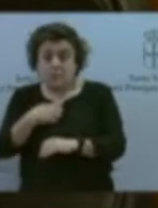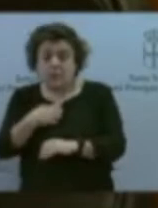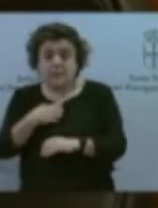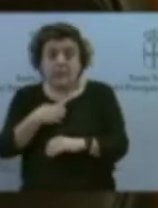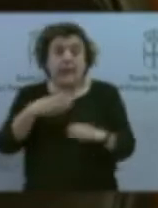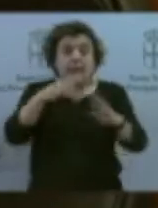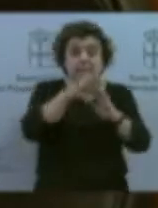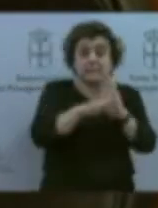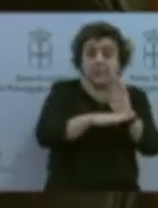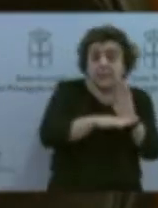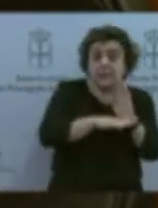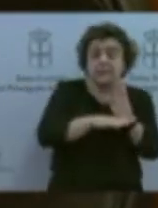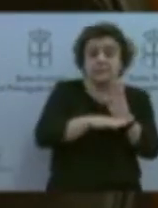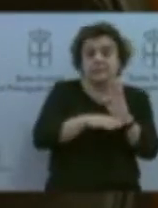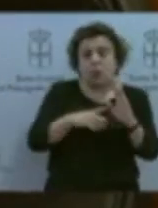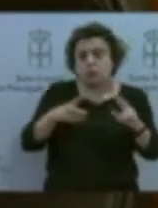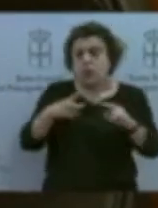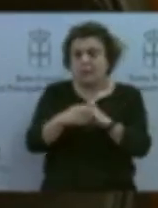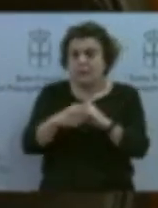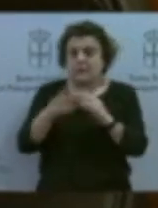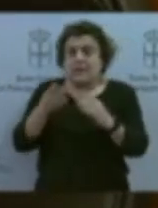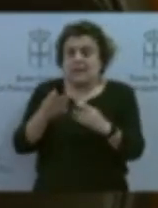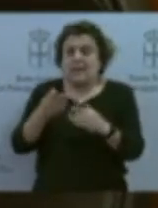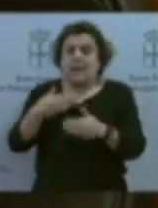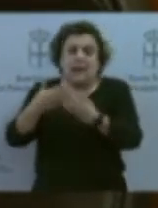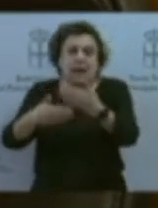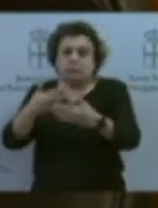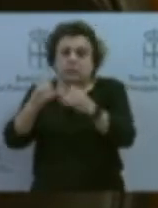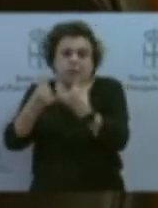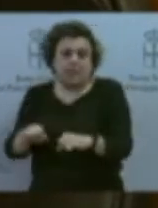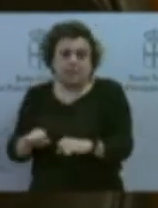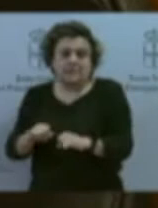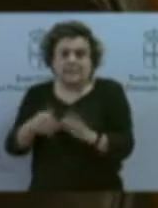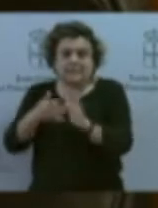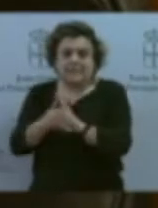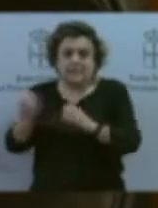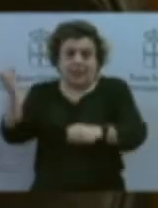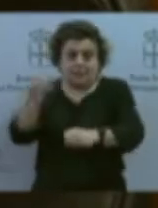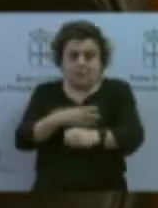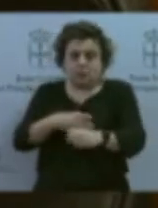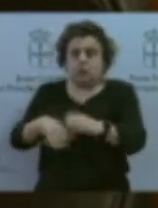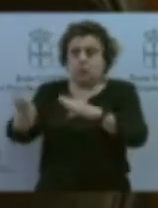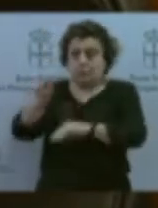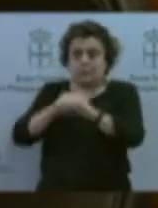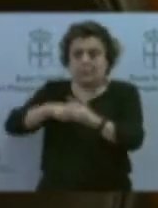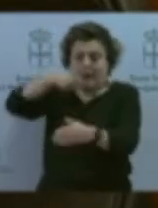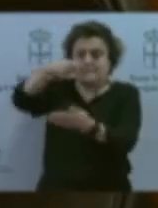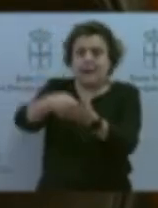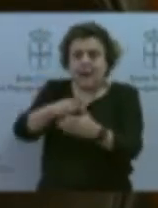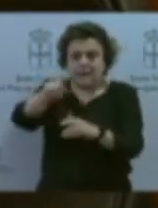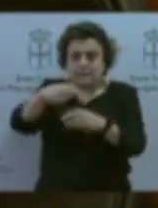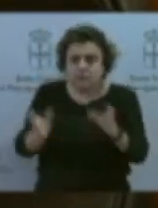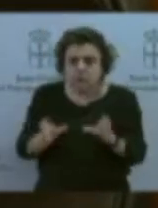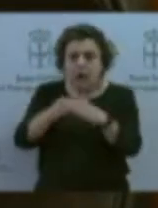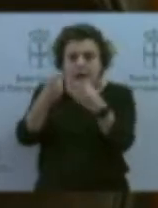desarrollar con normalidad, que es lo que permite sacar fondos y poder pagar a las orquestes y a las personas que participen en esto, lo que estamos pidiendo, señora